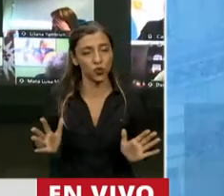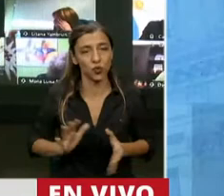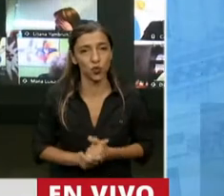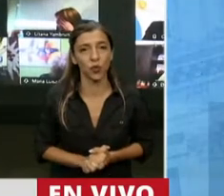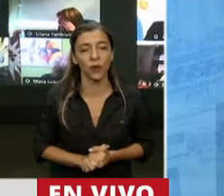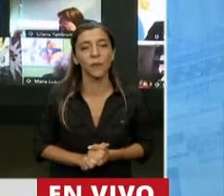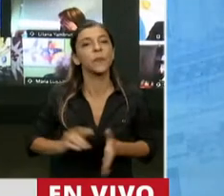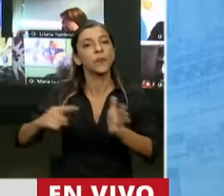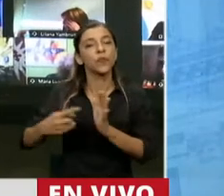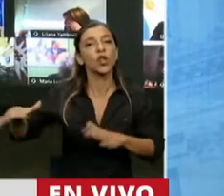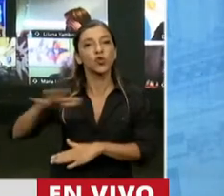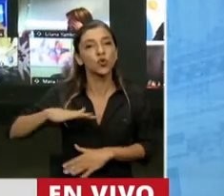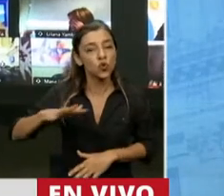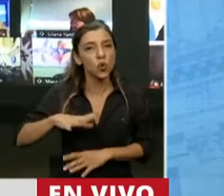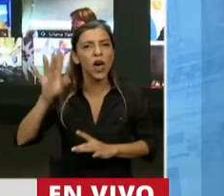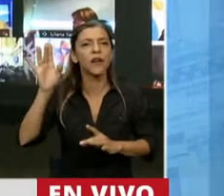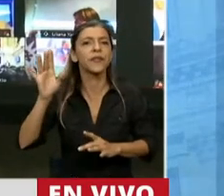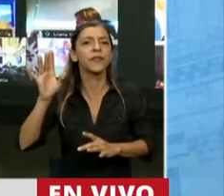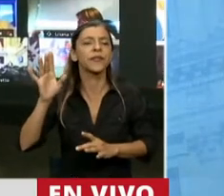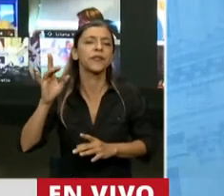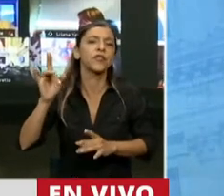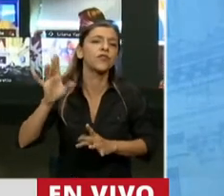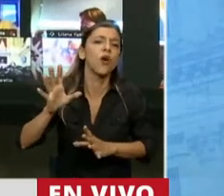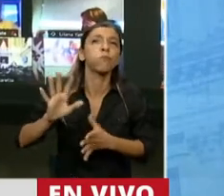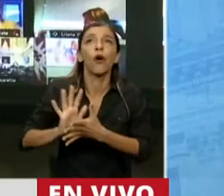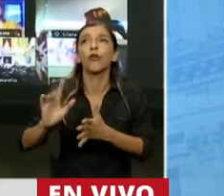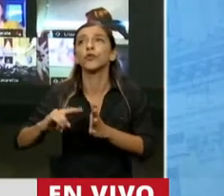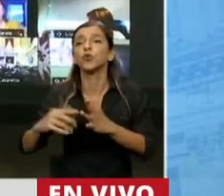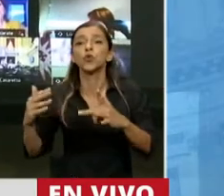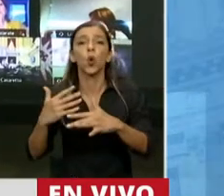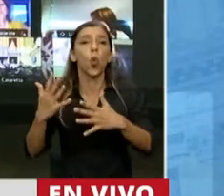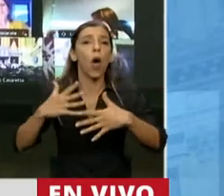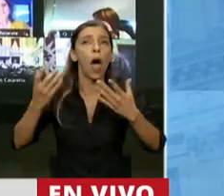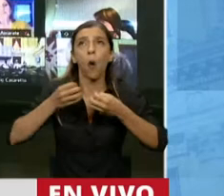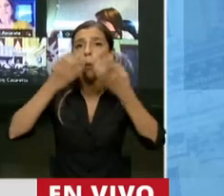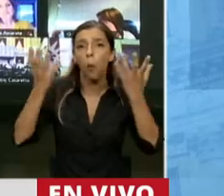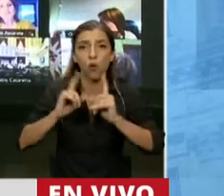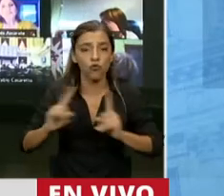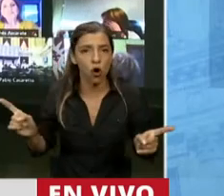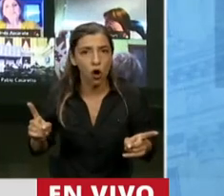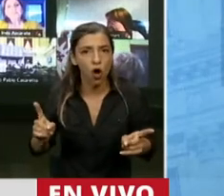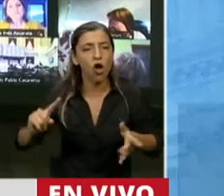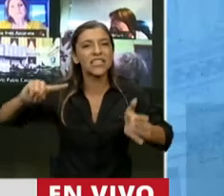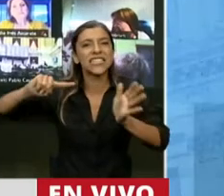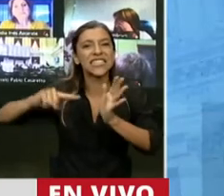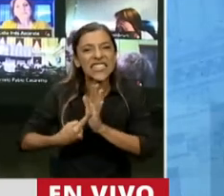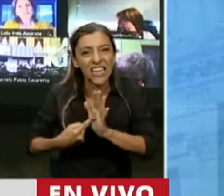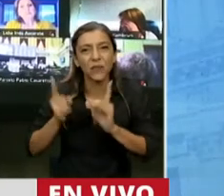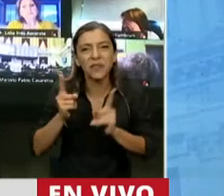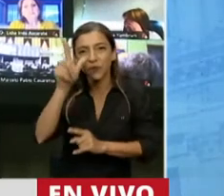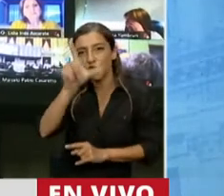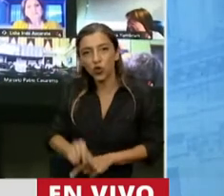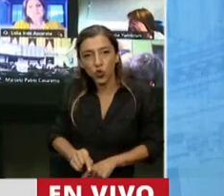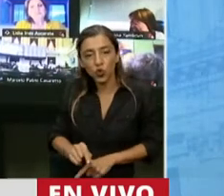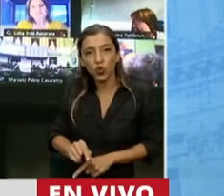La ciudad de Buenos Aires no es solamente una ciudad, es el centro geográfico territorial de